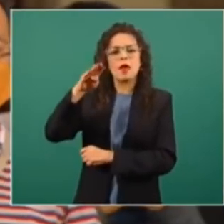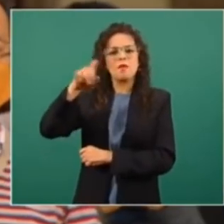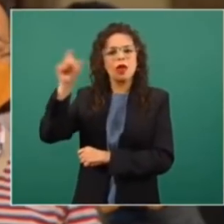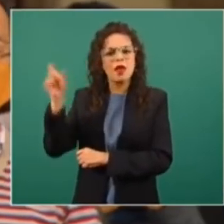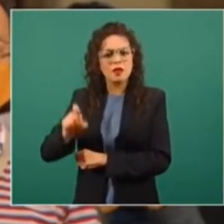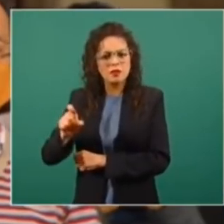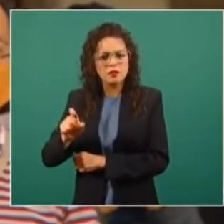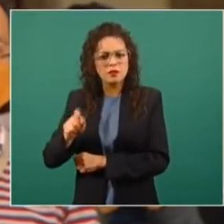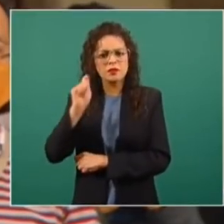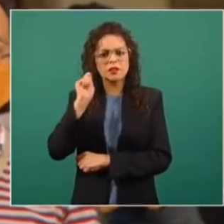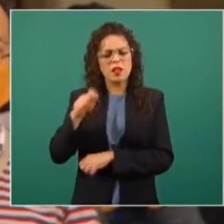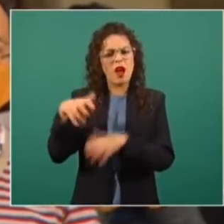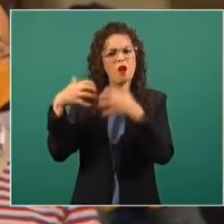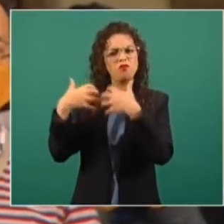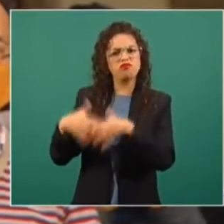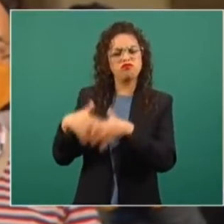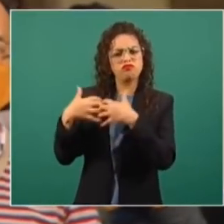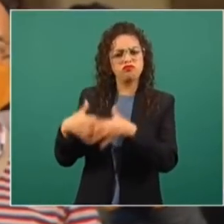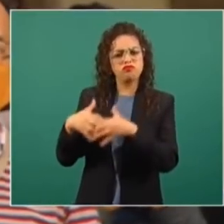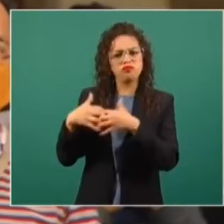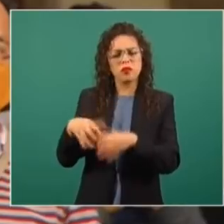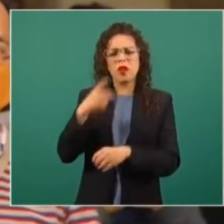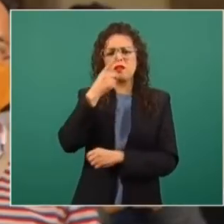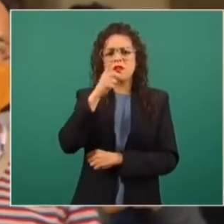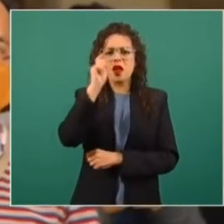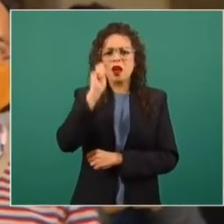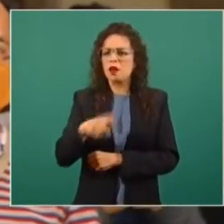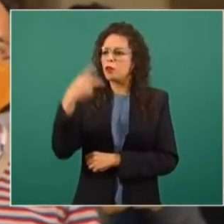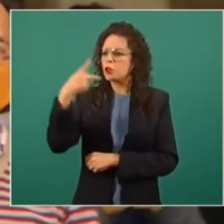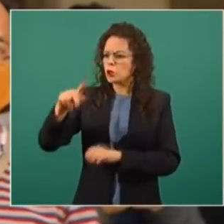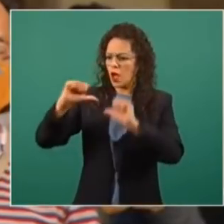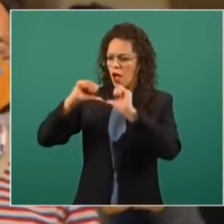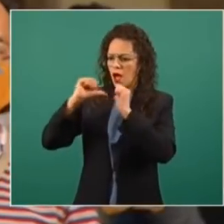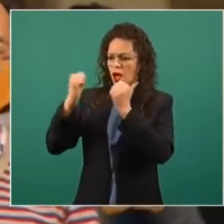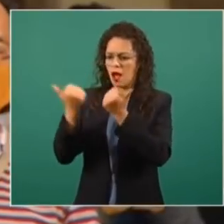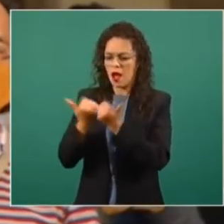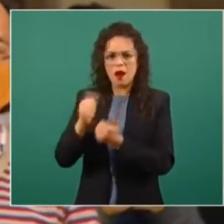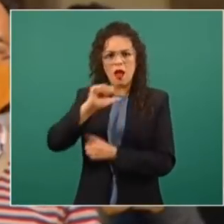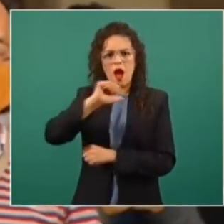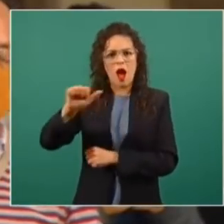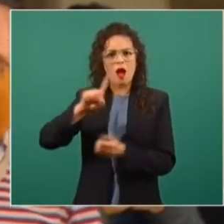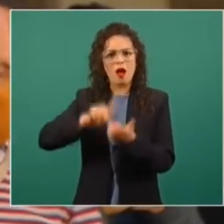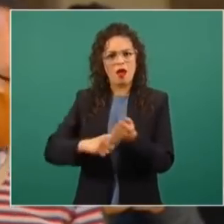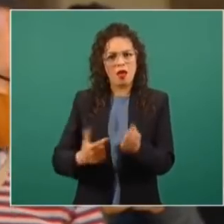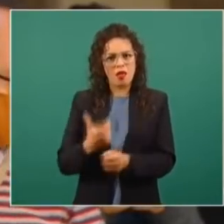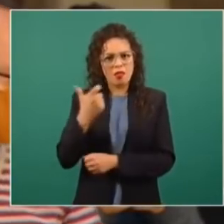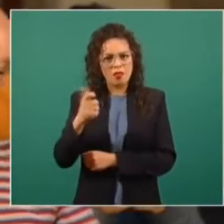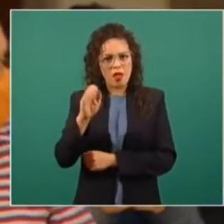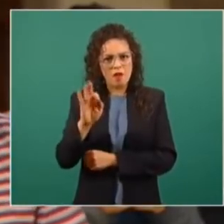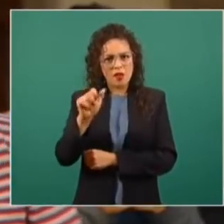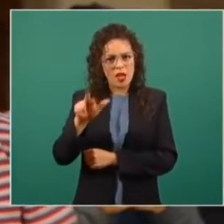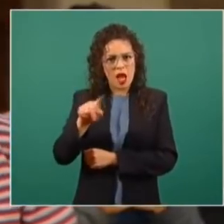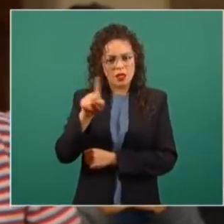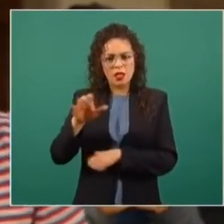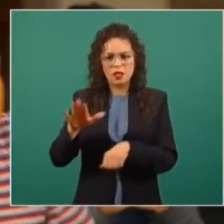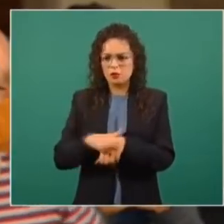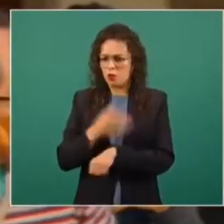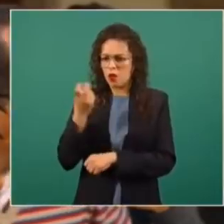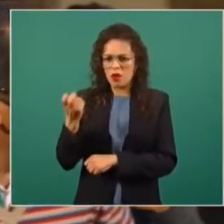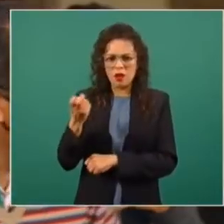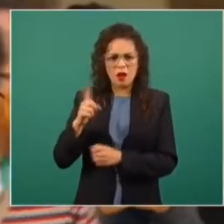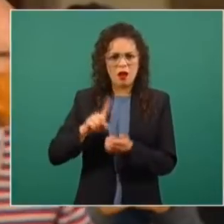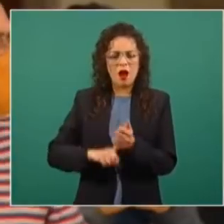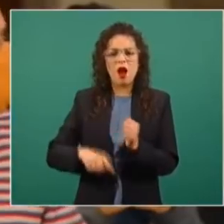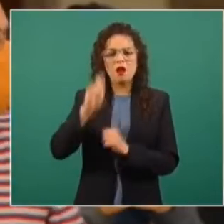industrial, que se quejan del área de finanzas de petróleos mexicanos, que se ha convertido dicha área en un